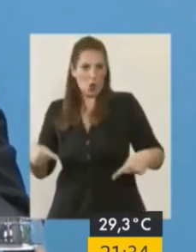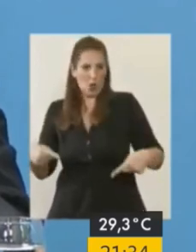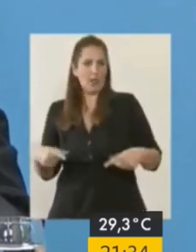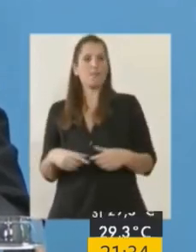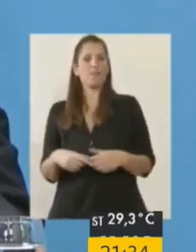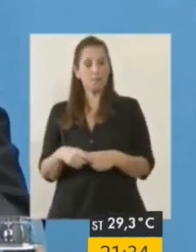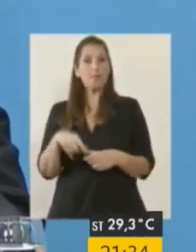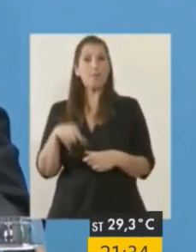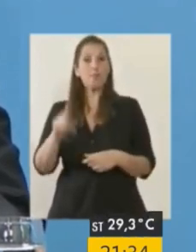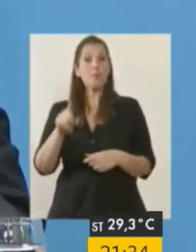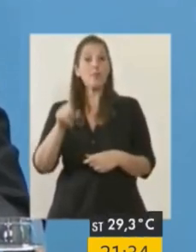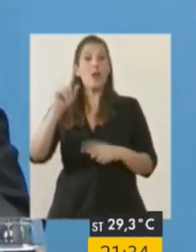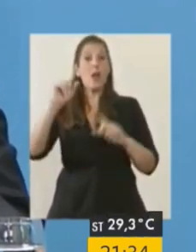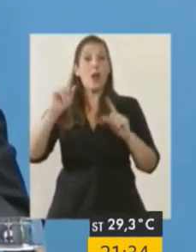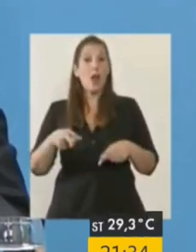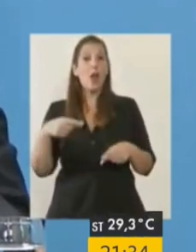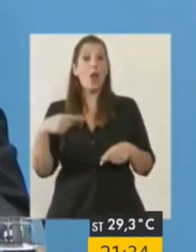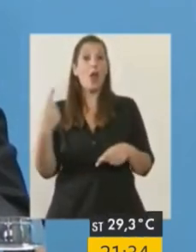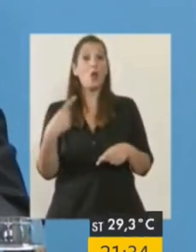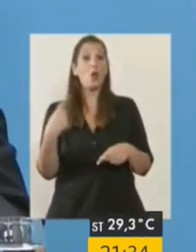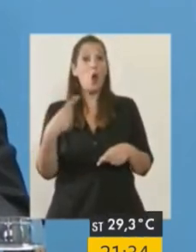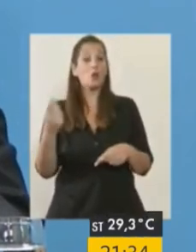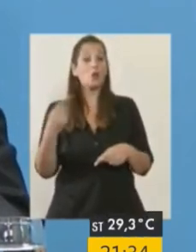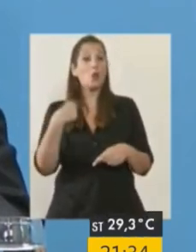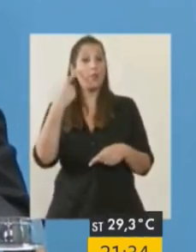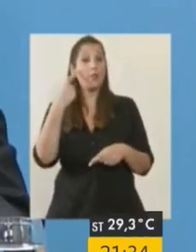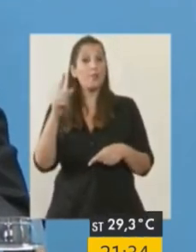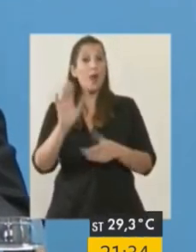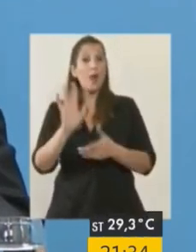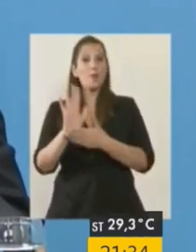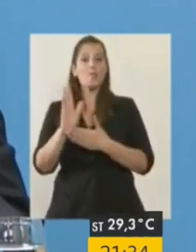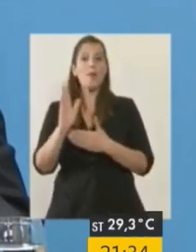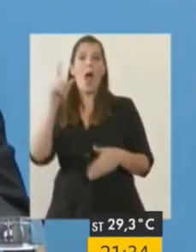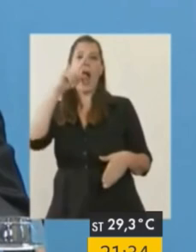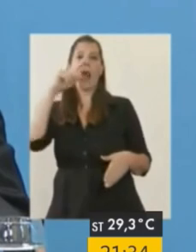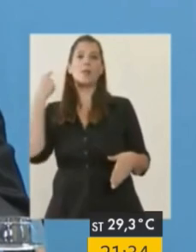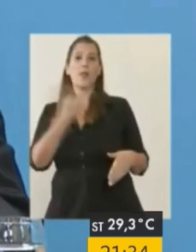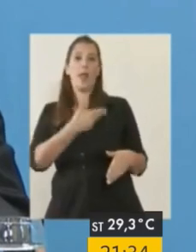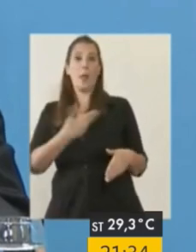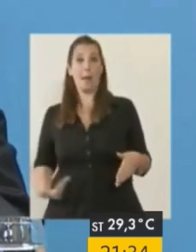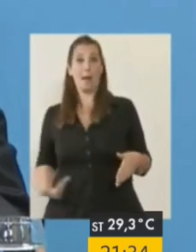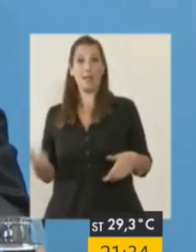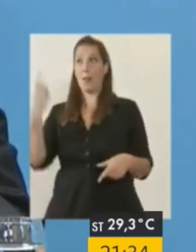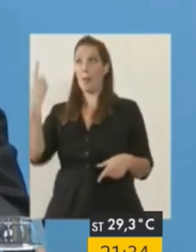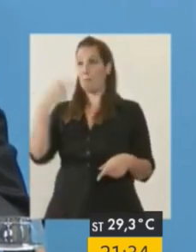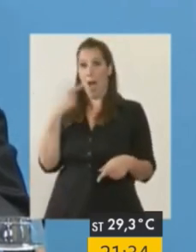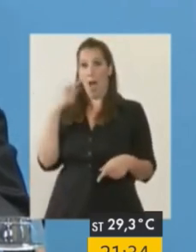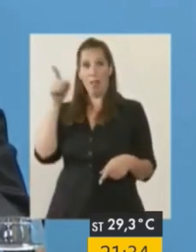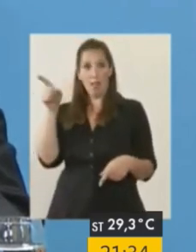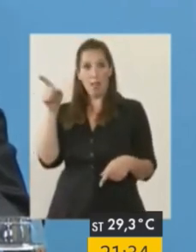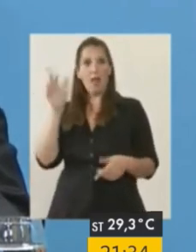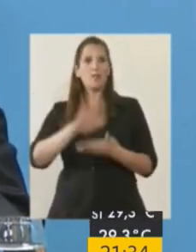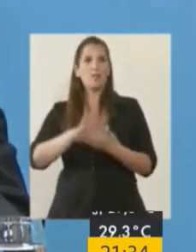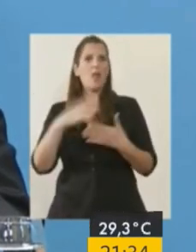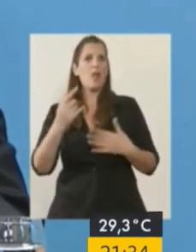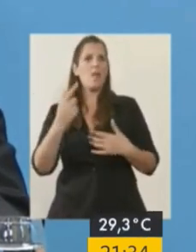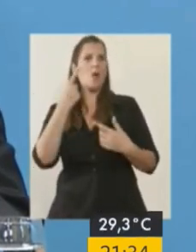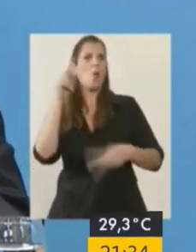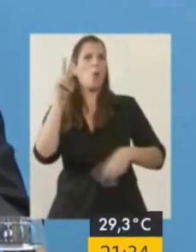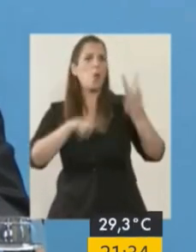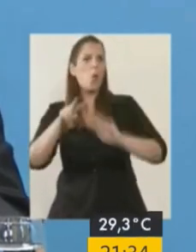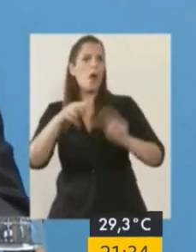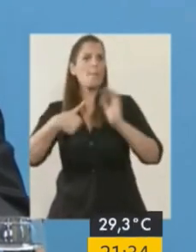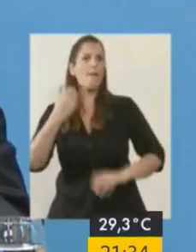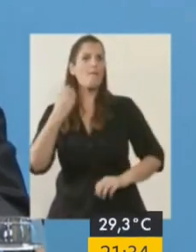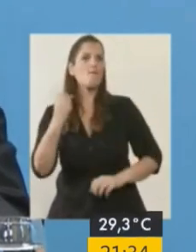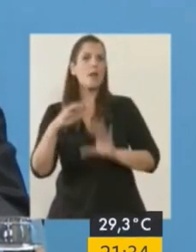siguiendo las instrucciones del presidente Alberto Fernández de fortalecer el federalismo,